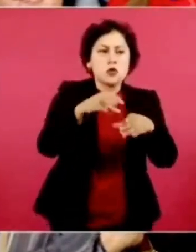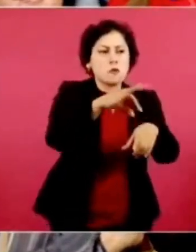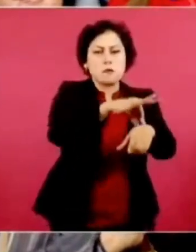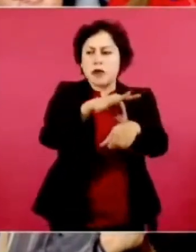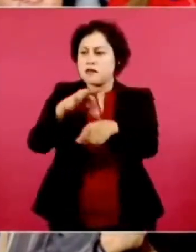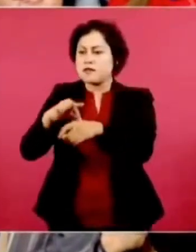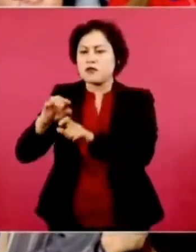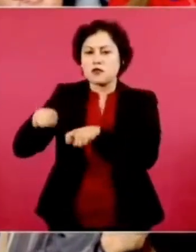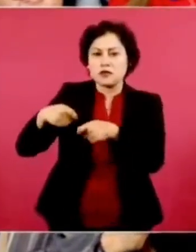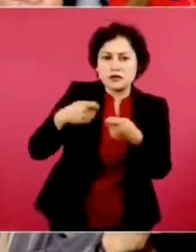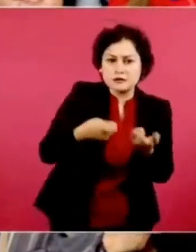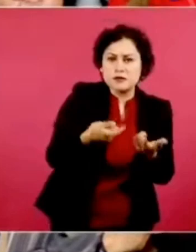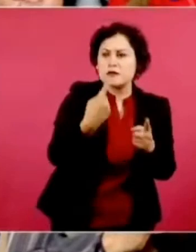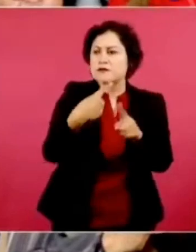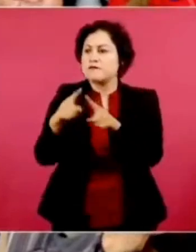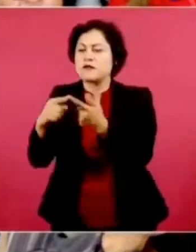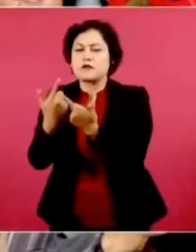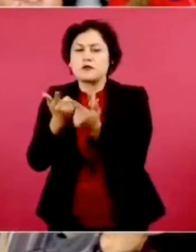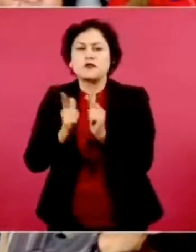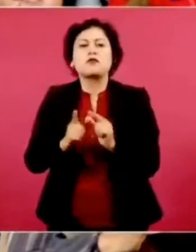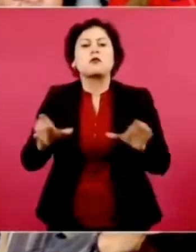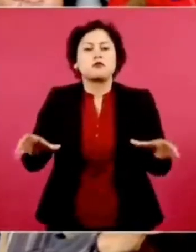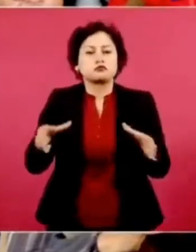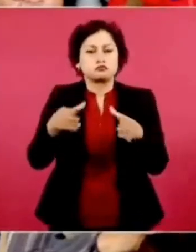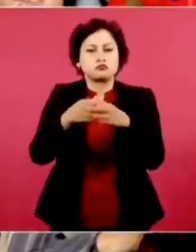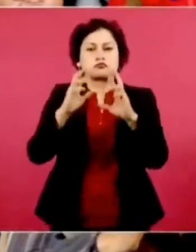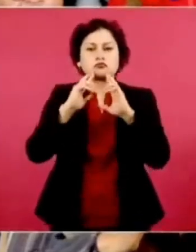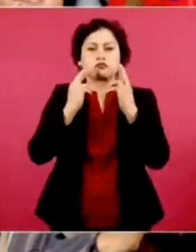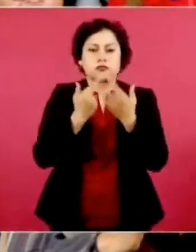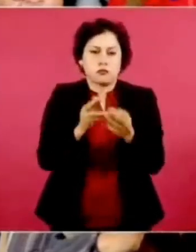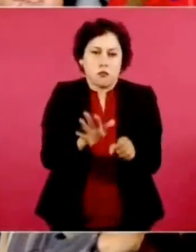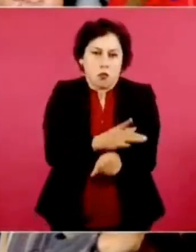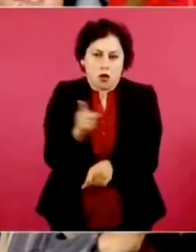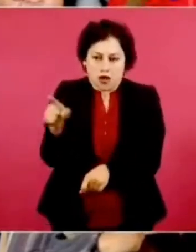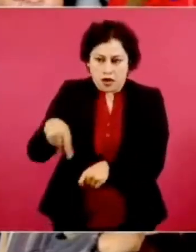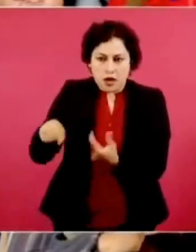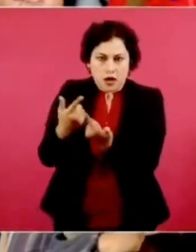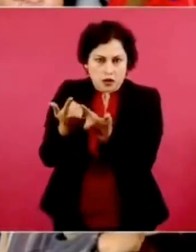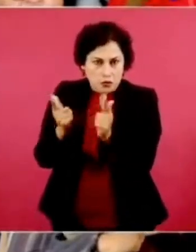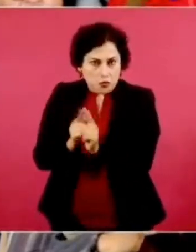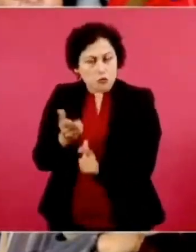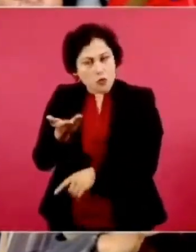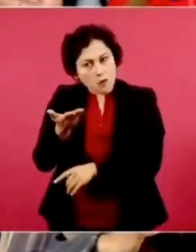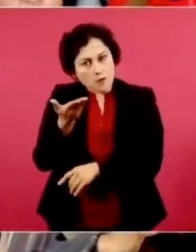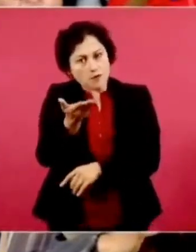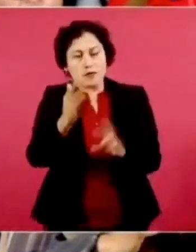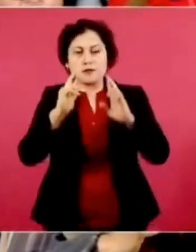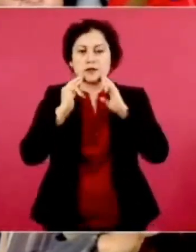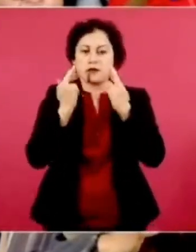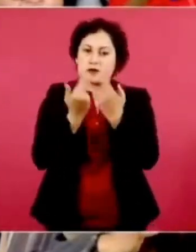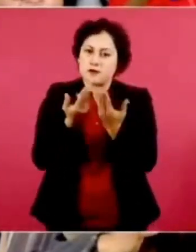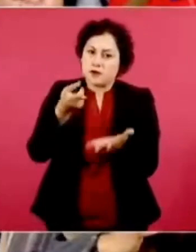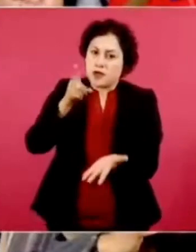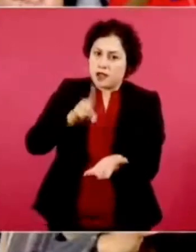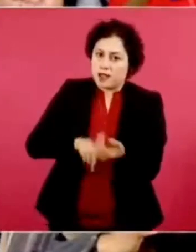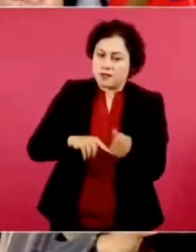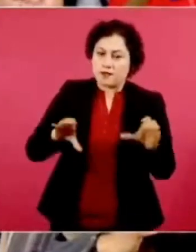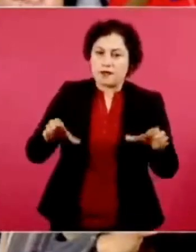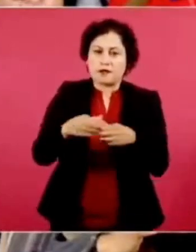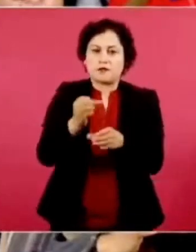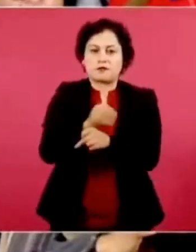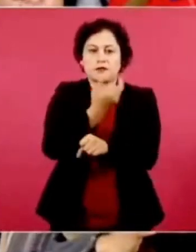que están precisamente pidiendo una reunión con la Dirección de Medicina Tradicional de la Secretaría de Salud.